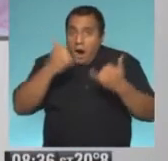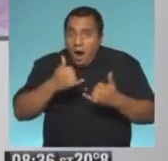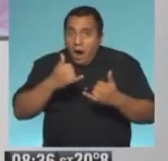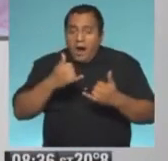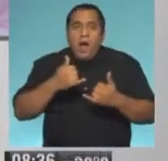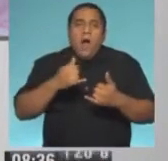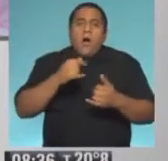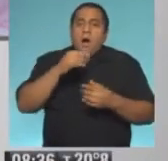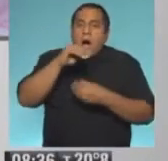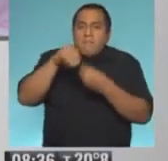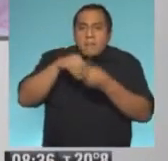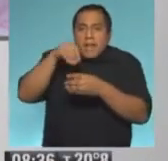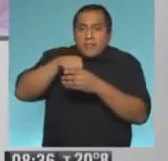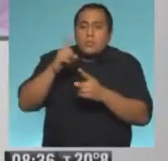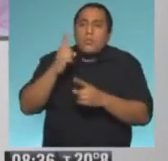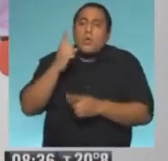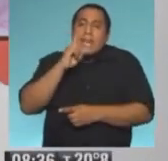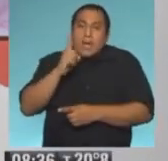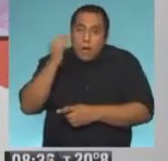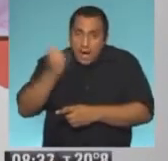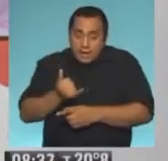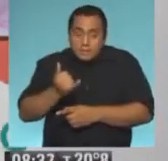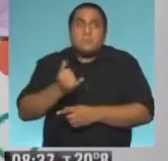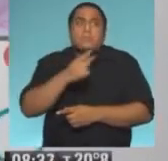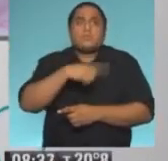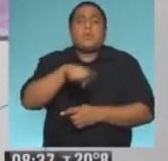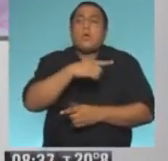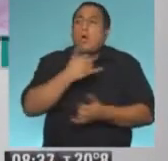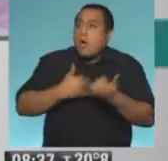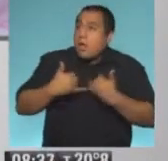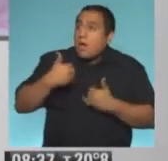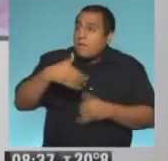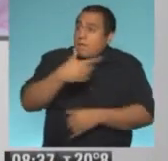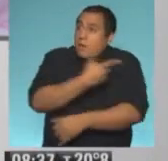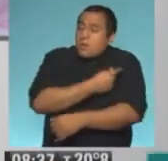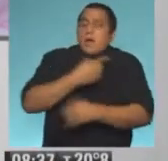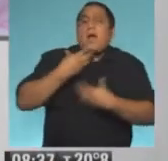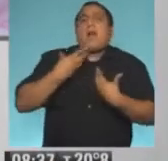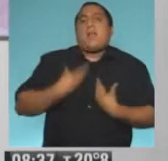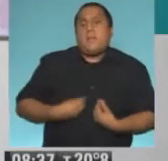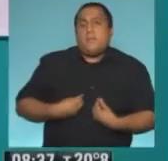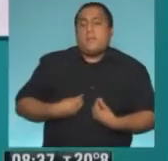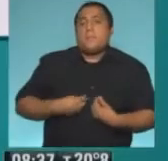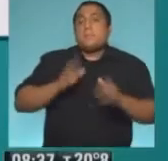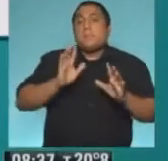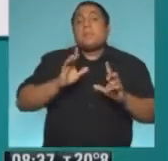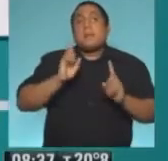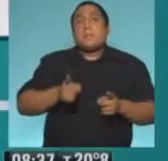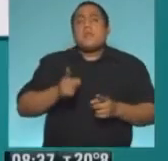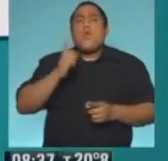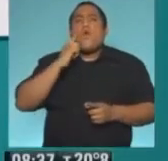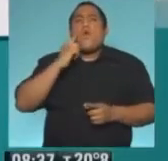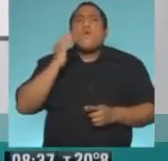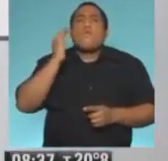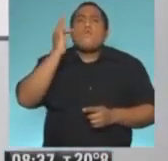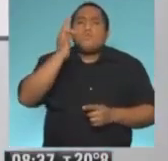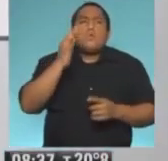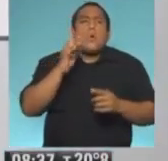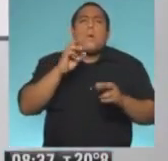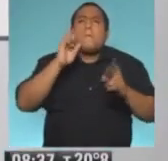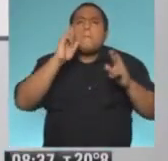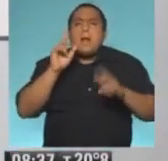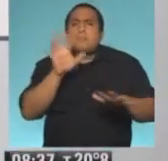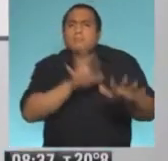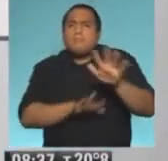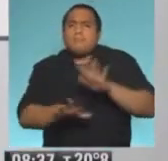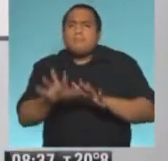muchísimo riesgo. Realmente se ha sentido aliviada. También de cara a lo que es, por ejemplo, los futuros planes de traslado para